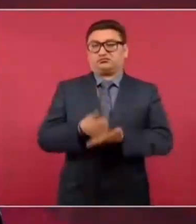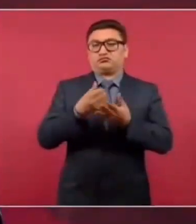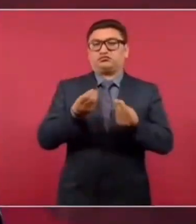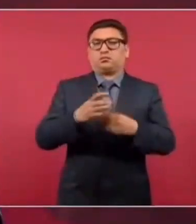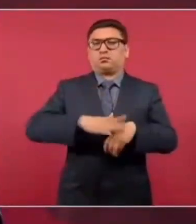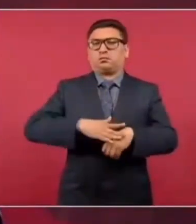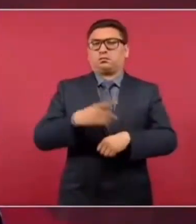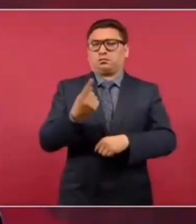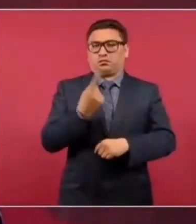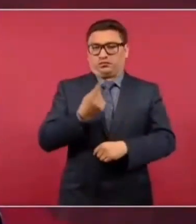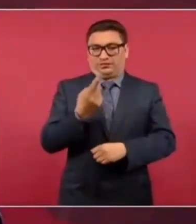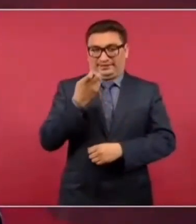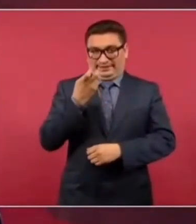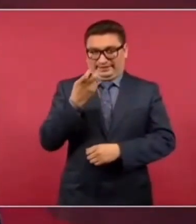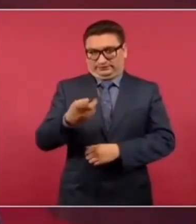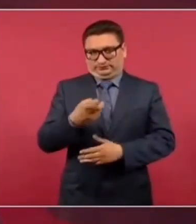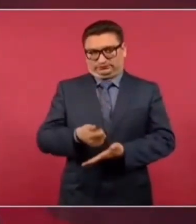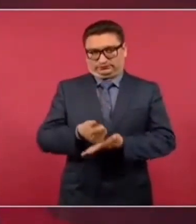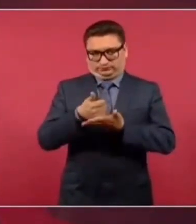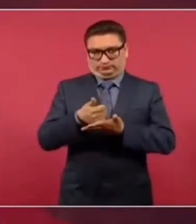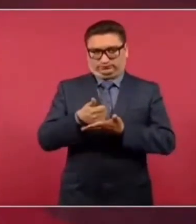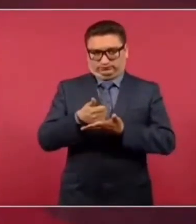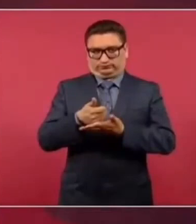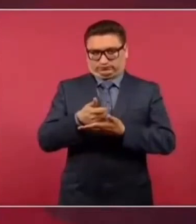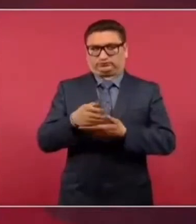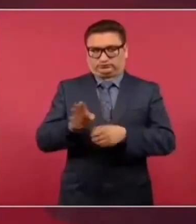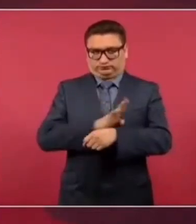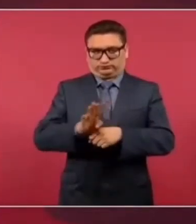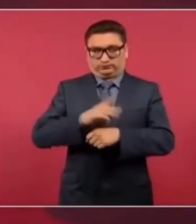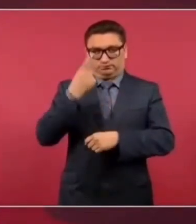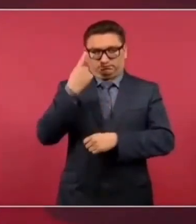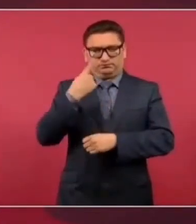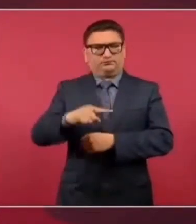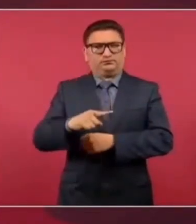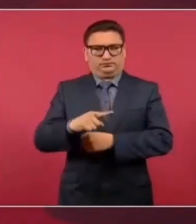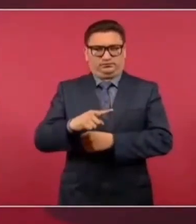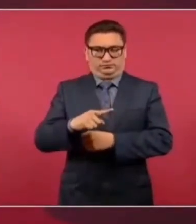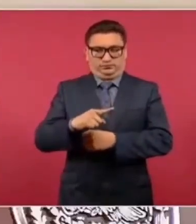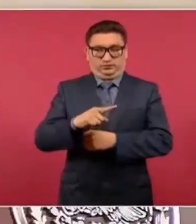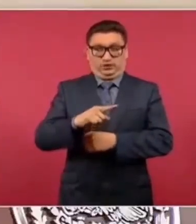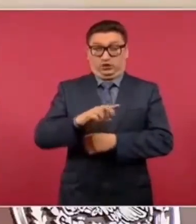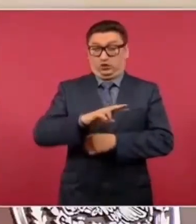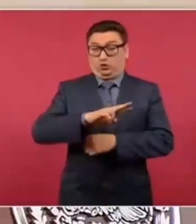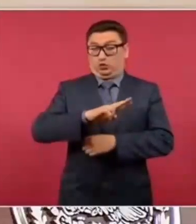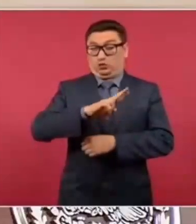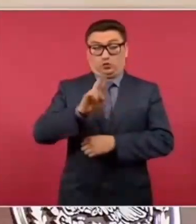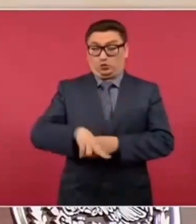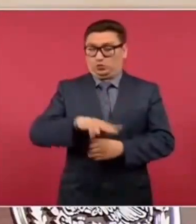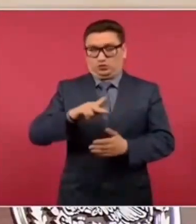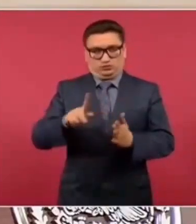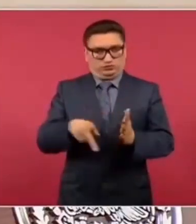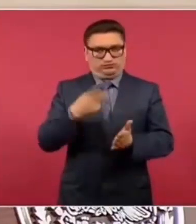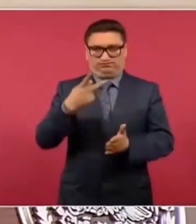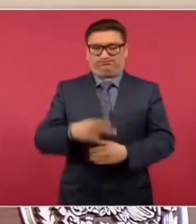va a servir para que nunca más se repitan